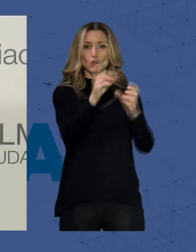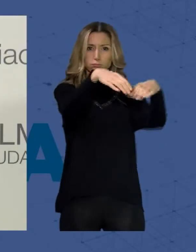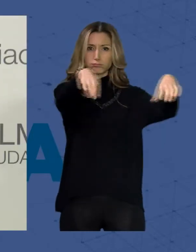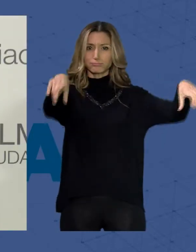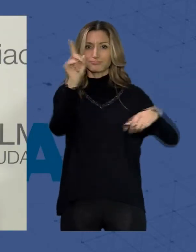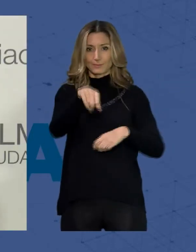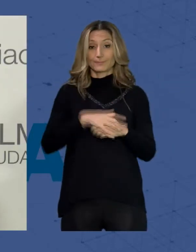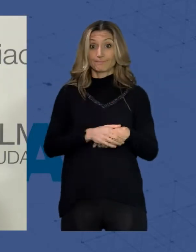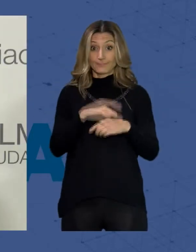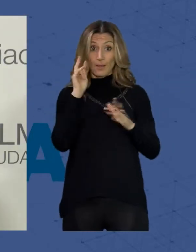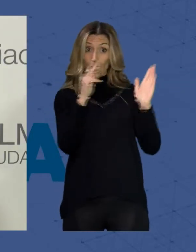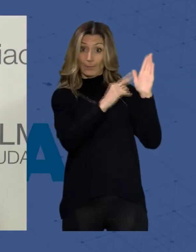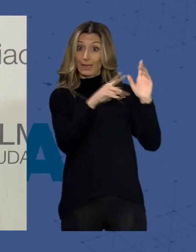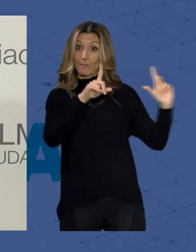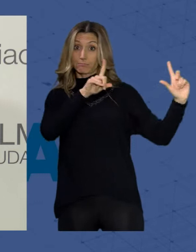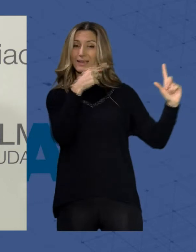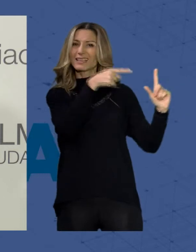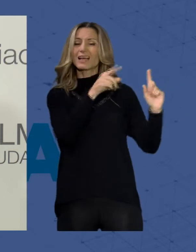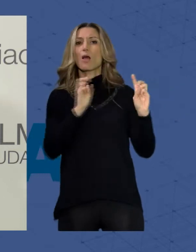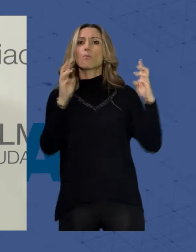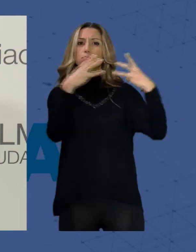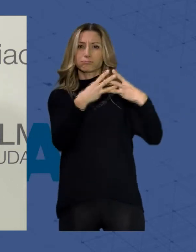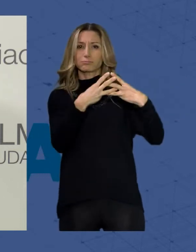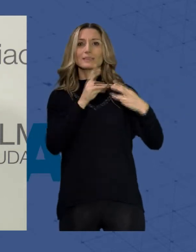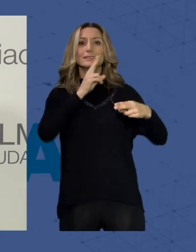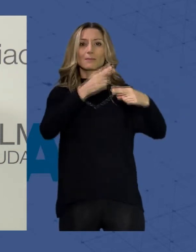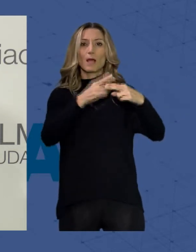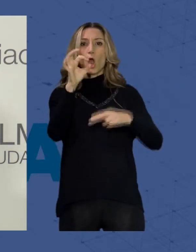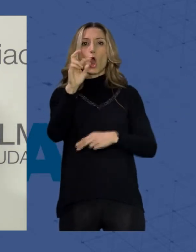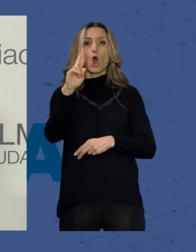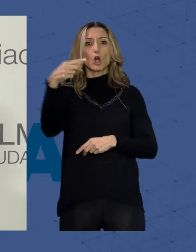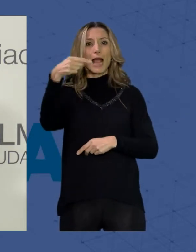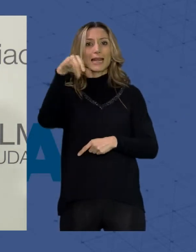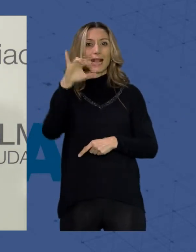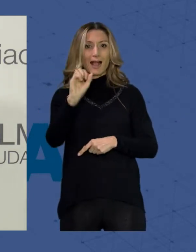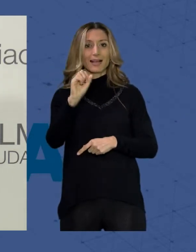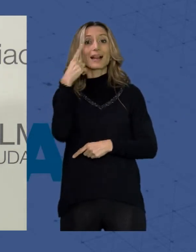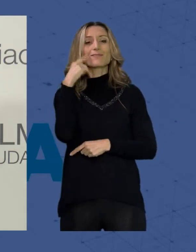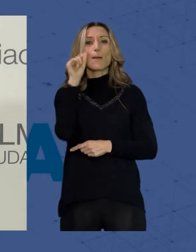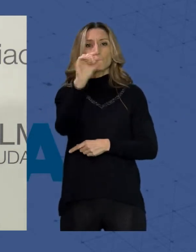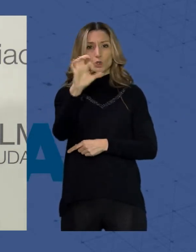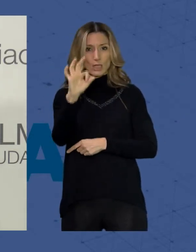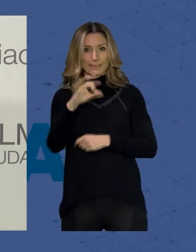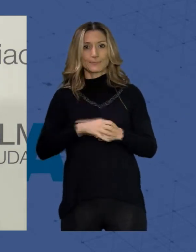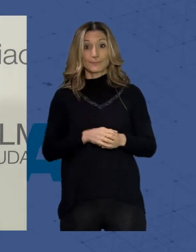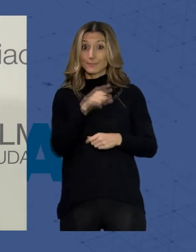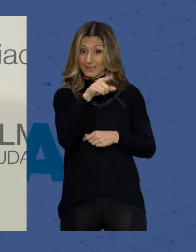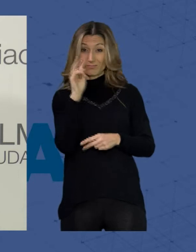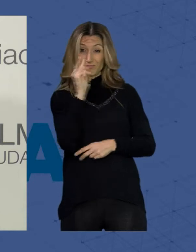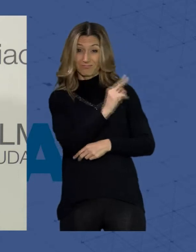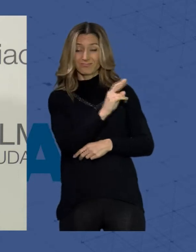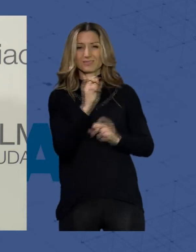podéis ver en esta pantalla, una dirección web que se llama organicalmería.es. Y en ella, si os dais cuenta,